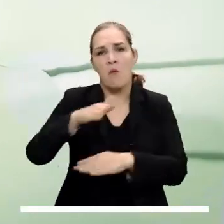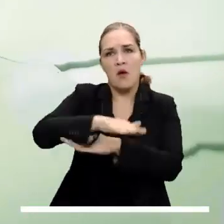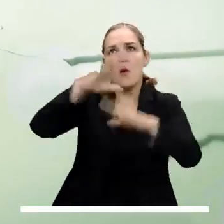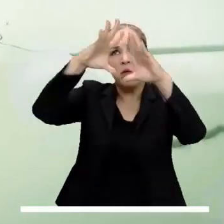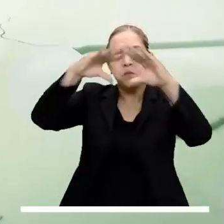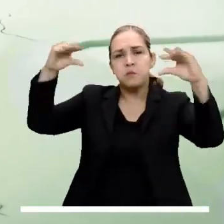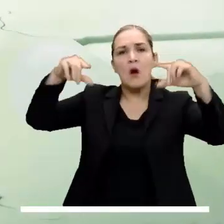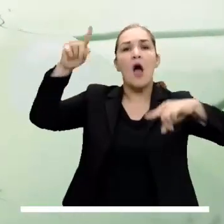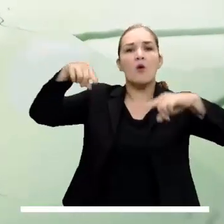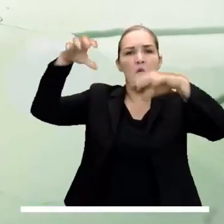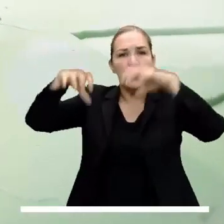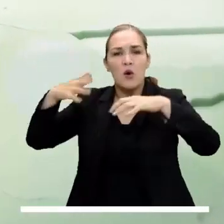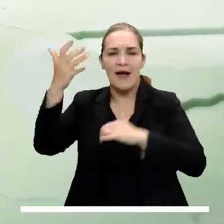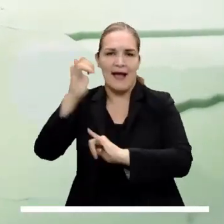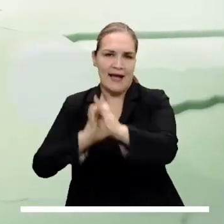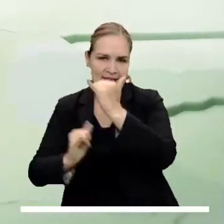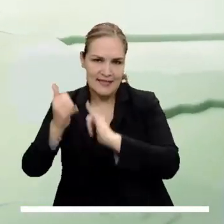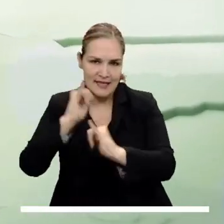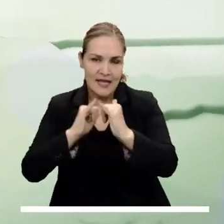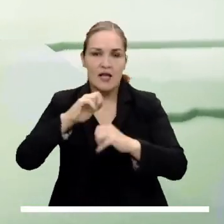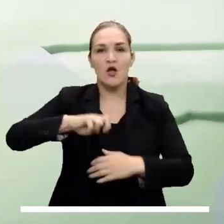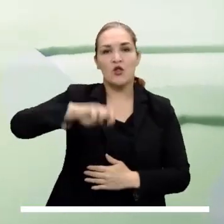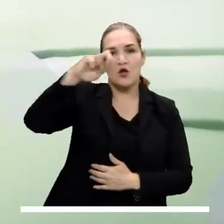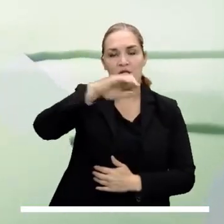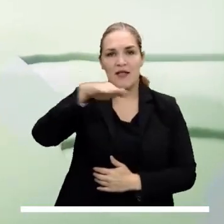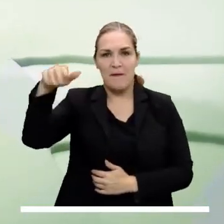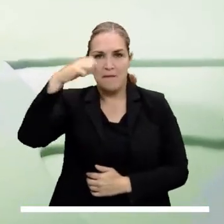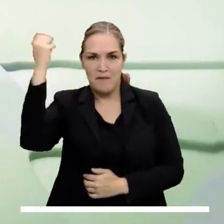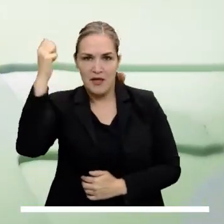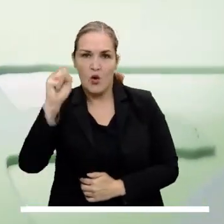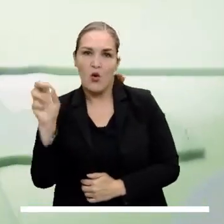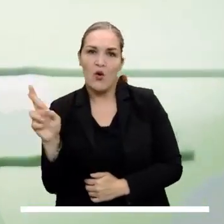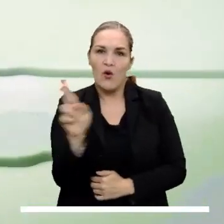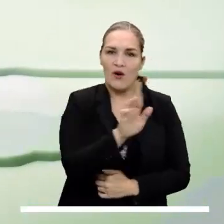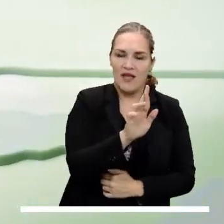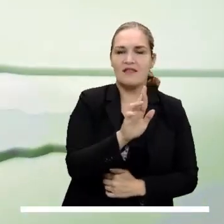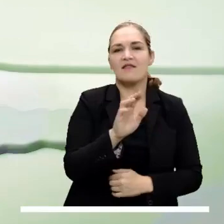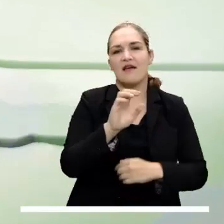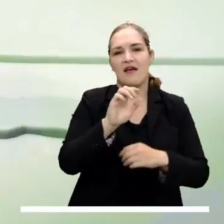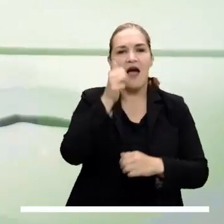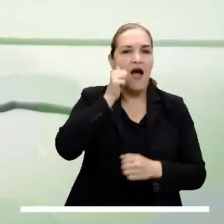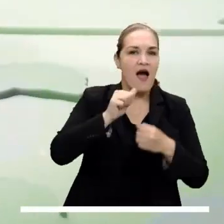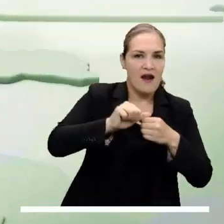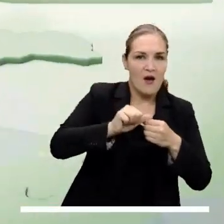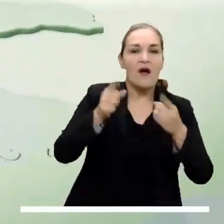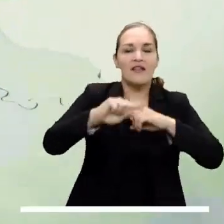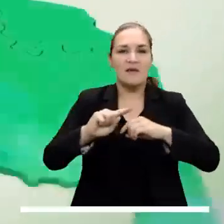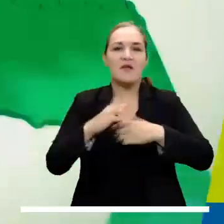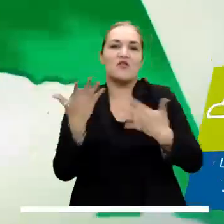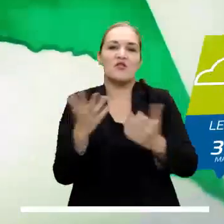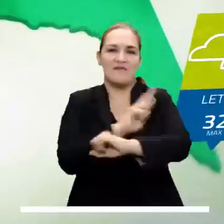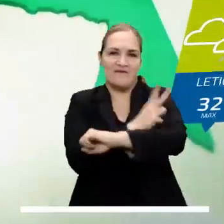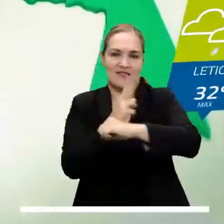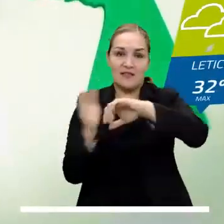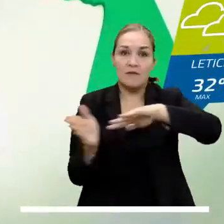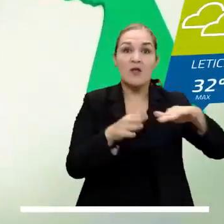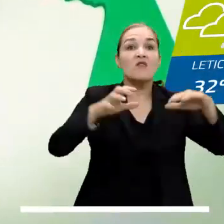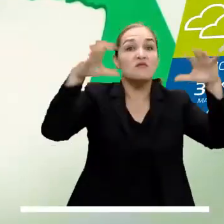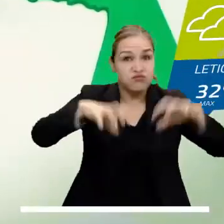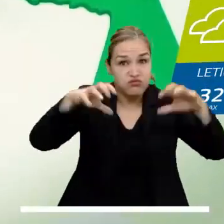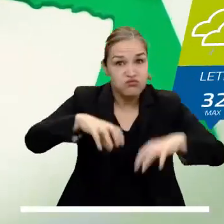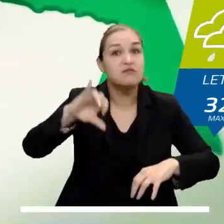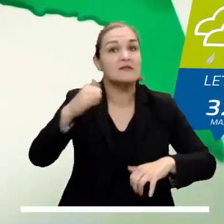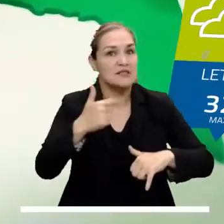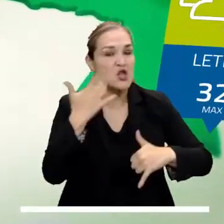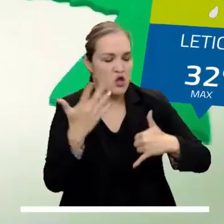parcialmente cubierta y podría llegar acompañada de algunos chubascos en Casanare, norte de Meta, oriente de Arauca y zonas dispersas de